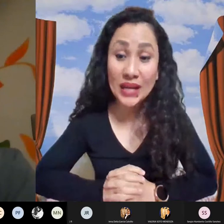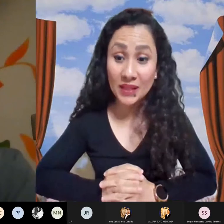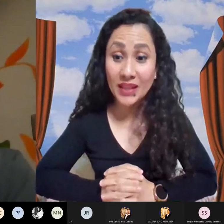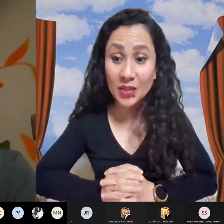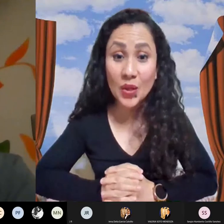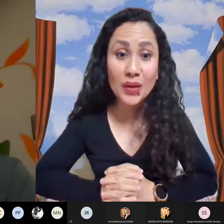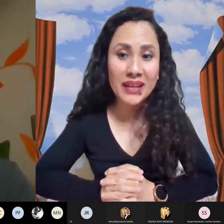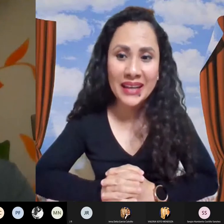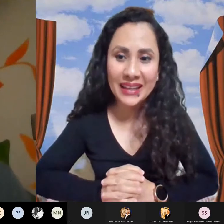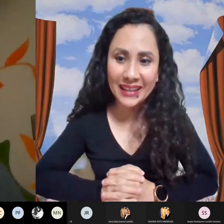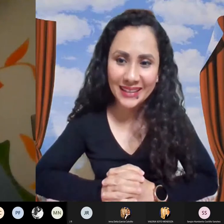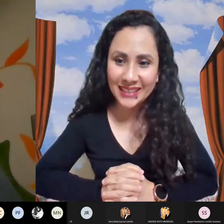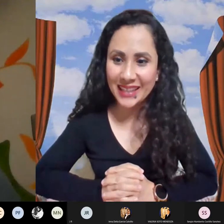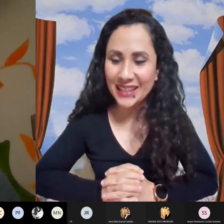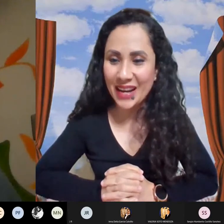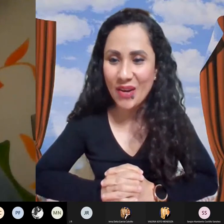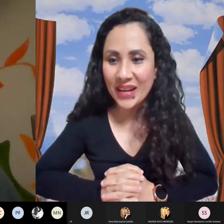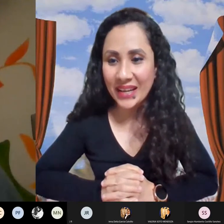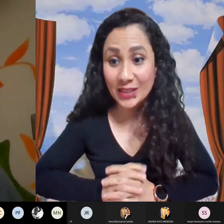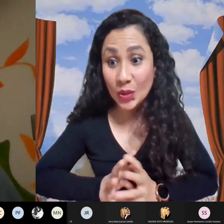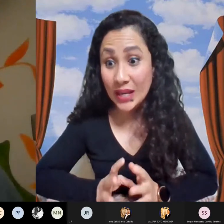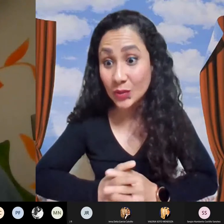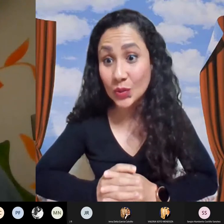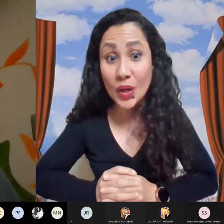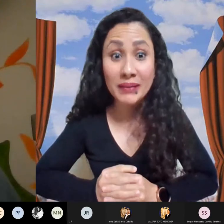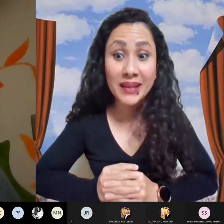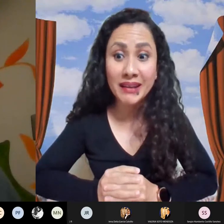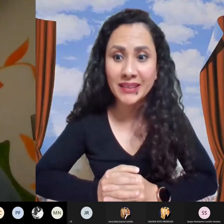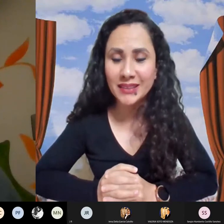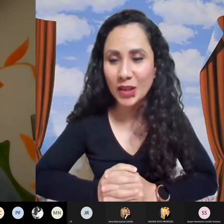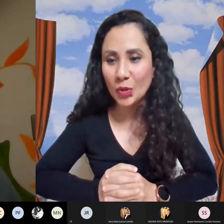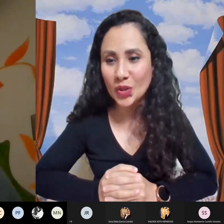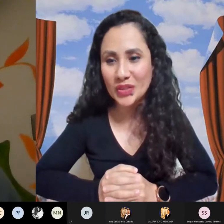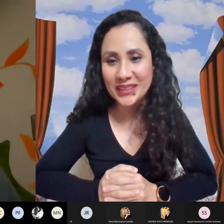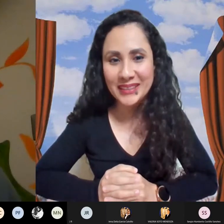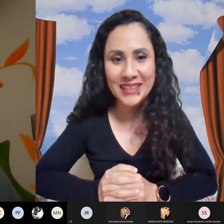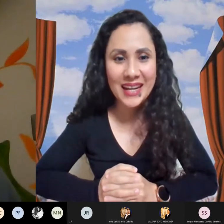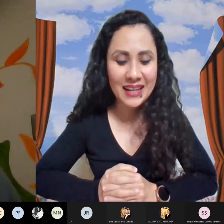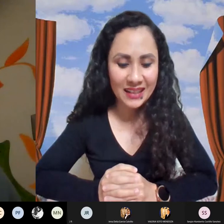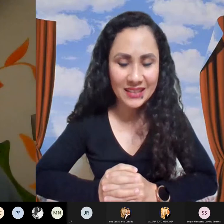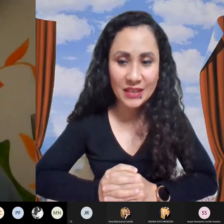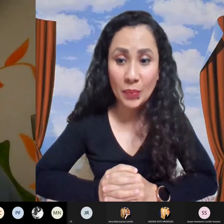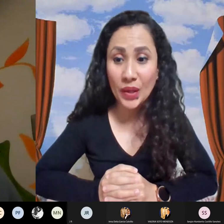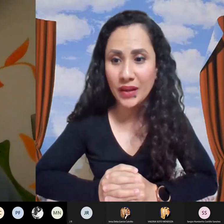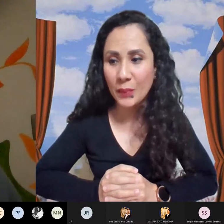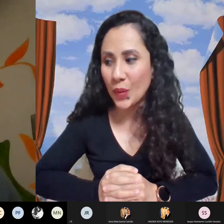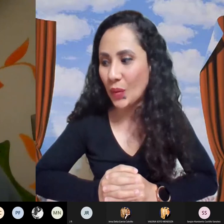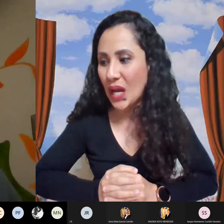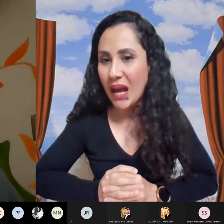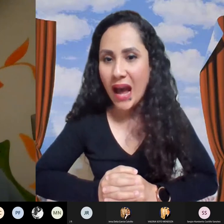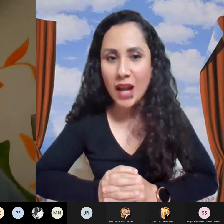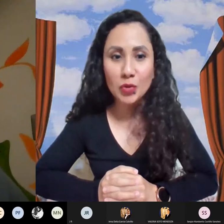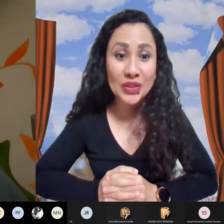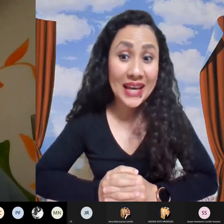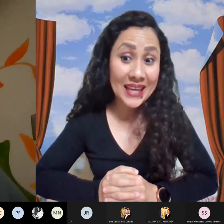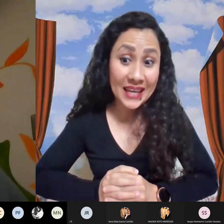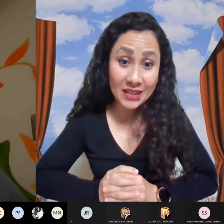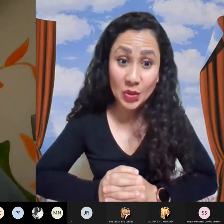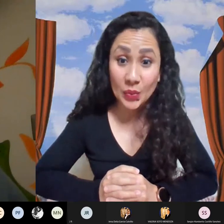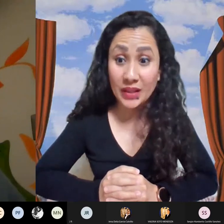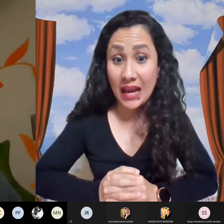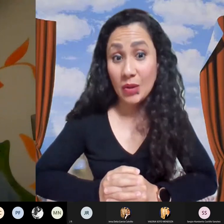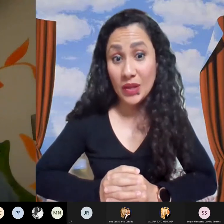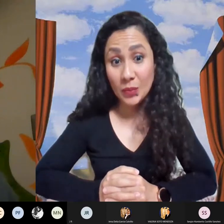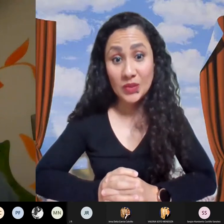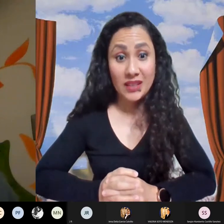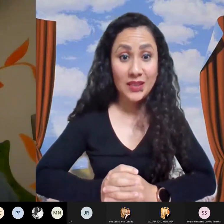mucho la invitación y les reitero que estoy a sus órdenes incluso si quisieran este por ejemplo algún taller